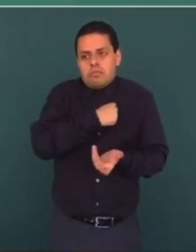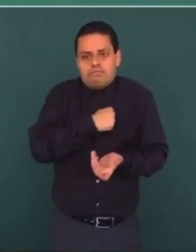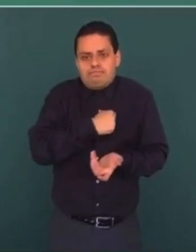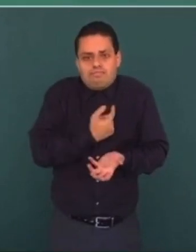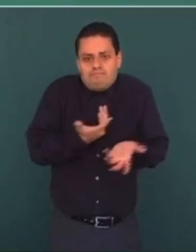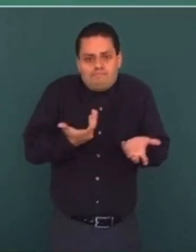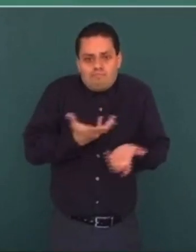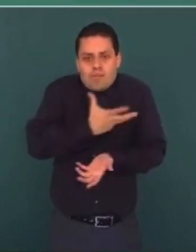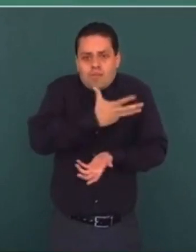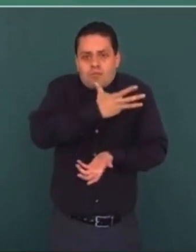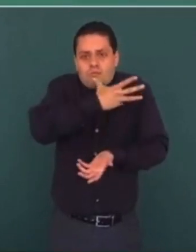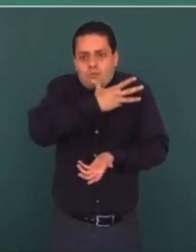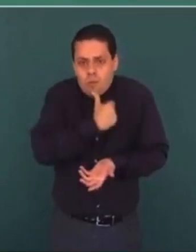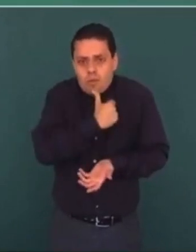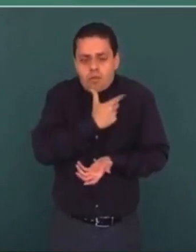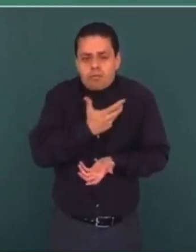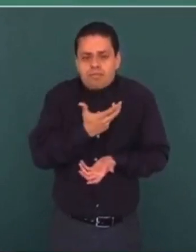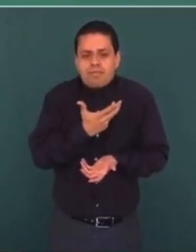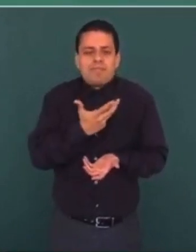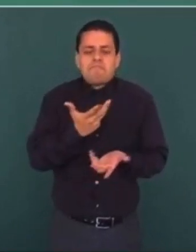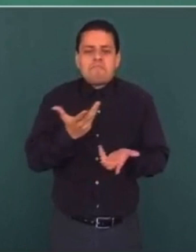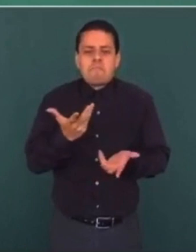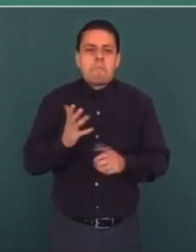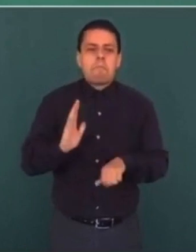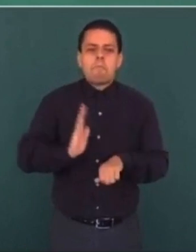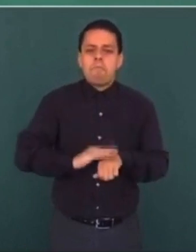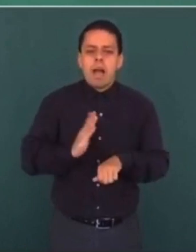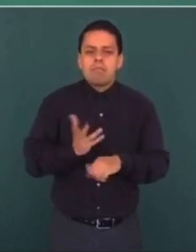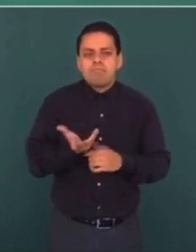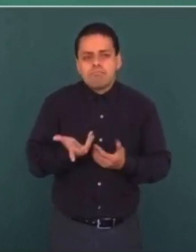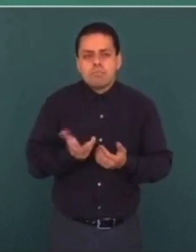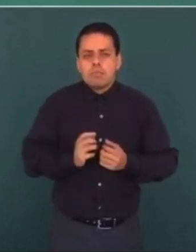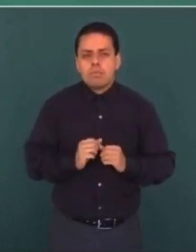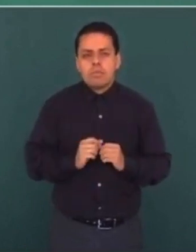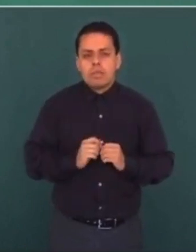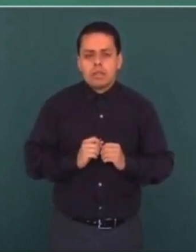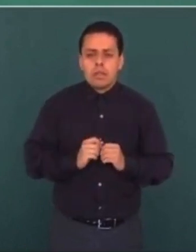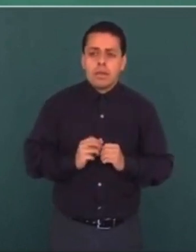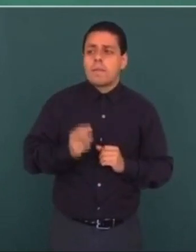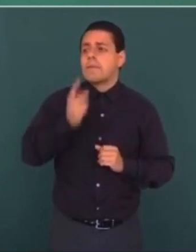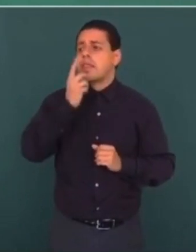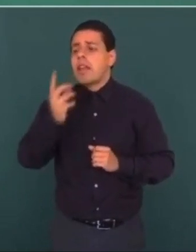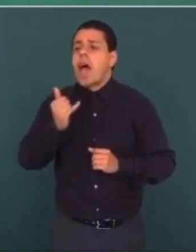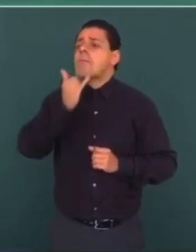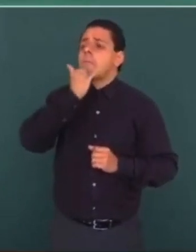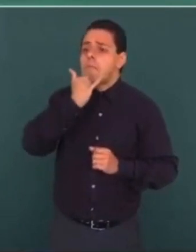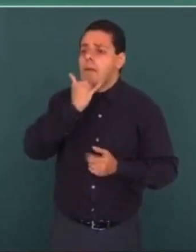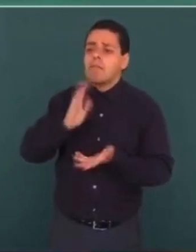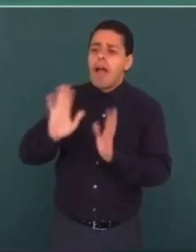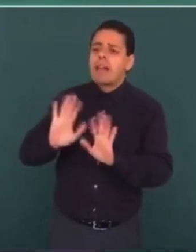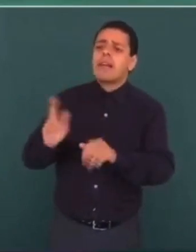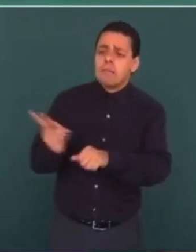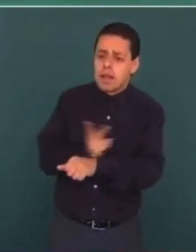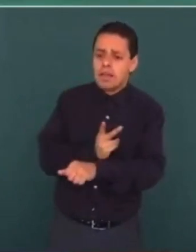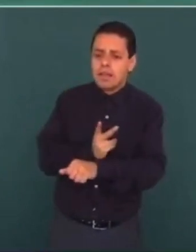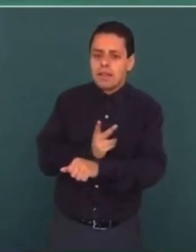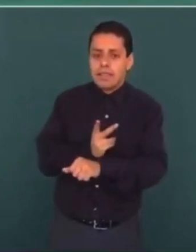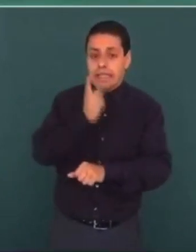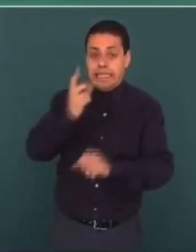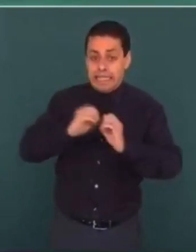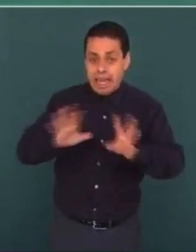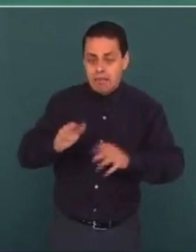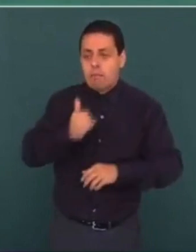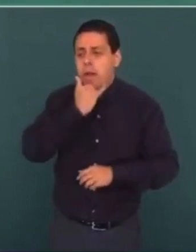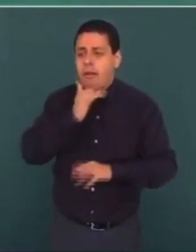otorgar perdón, para decirlo con claridad.